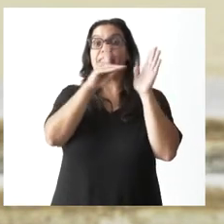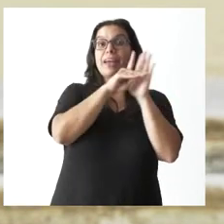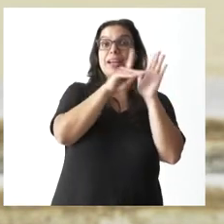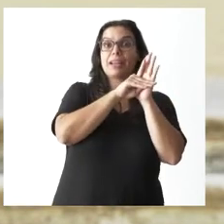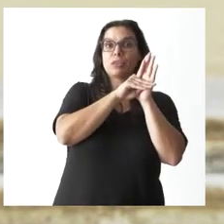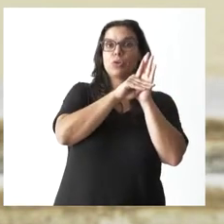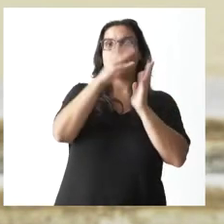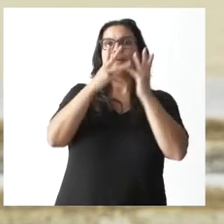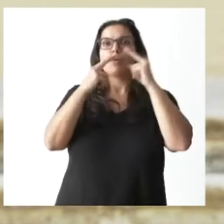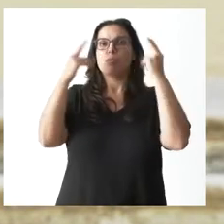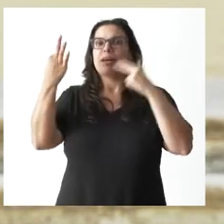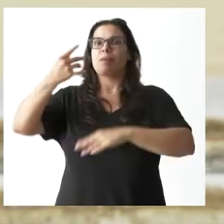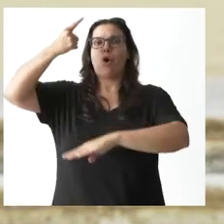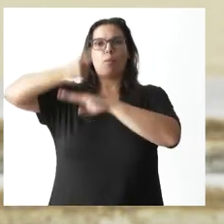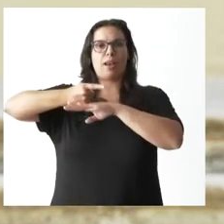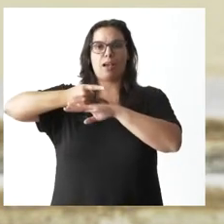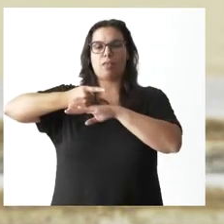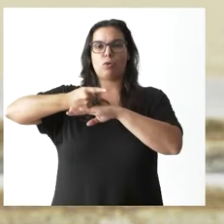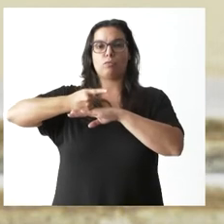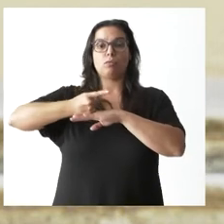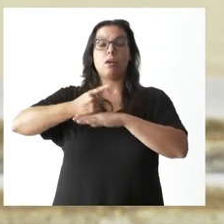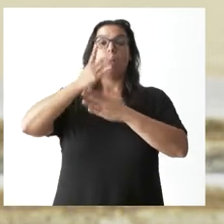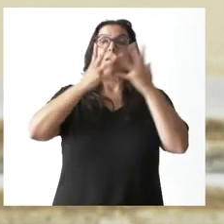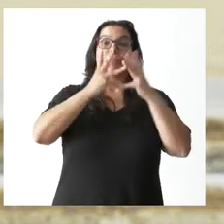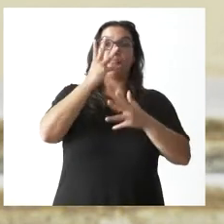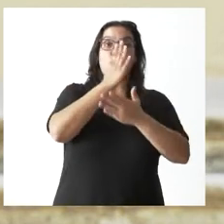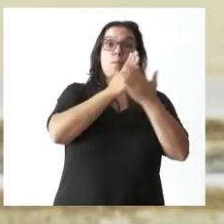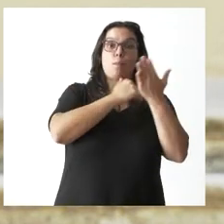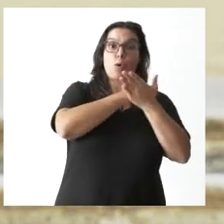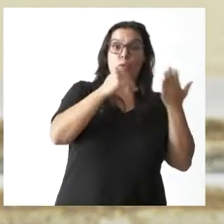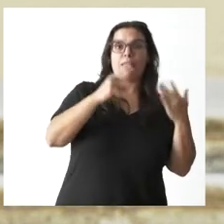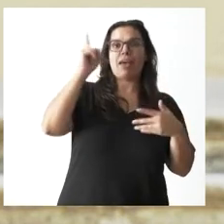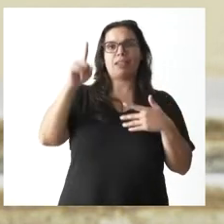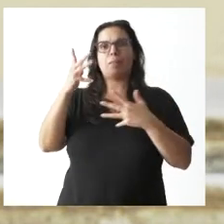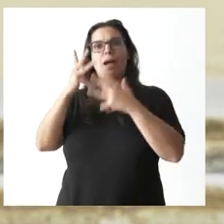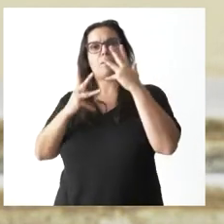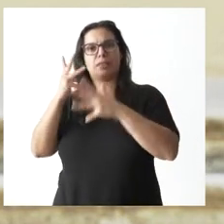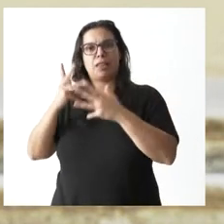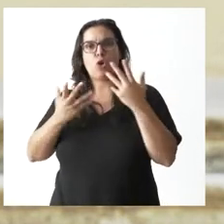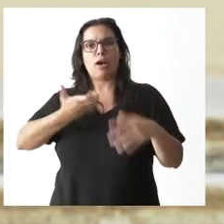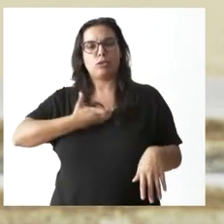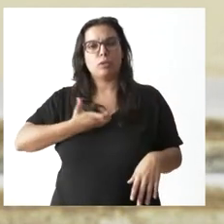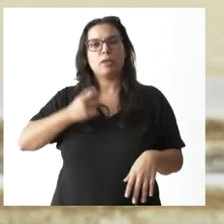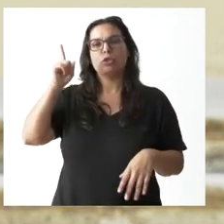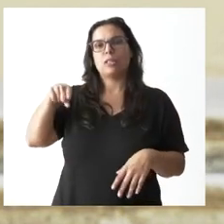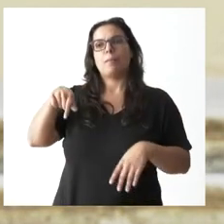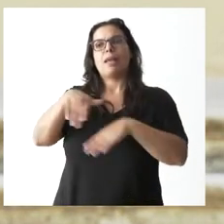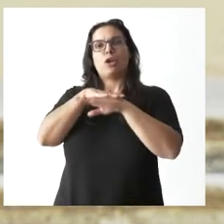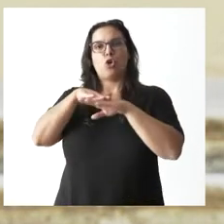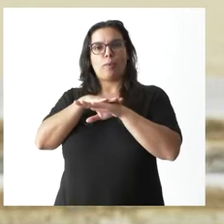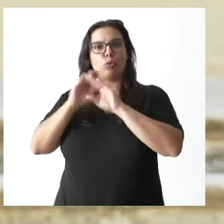autonómica, sino también la Administración central y las administraciones locales, que esas medidas